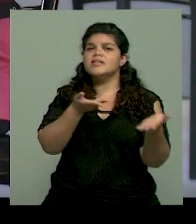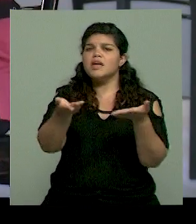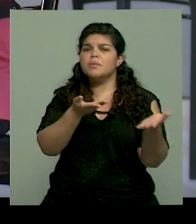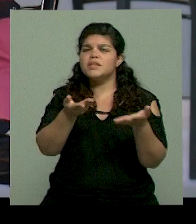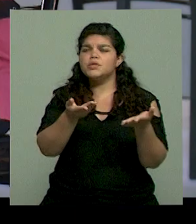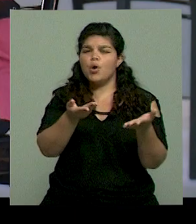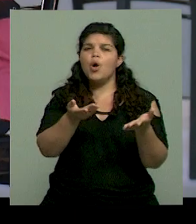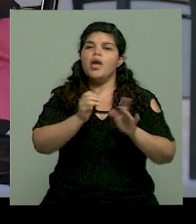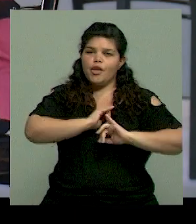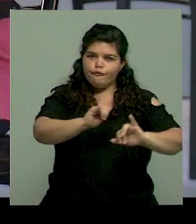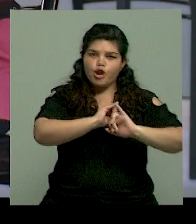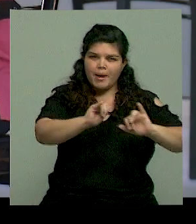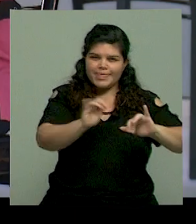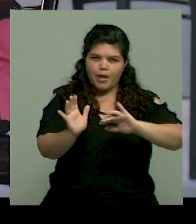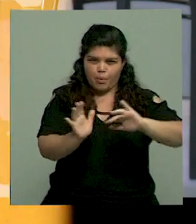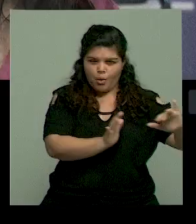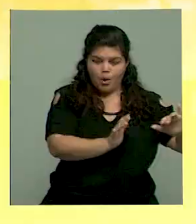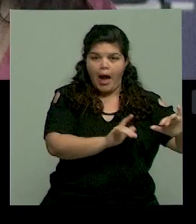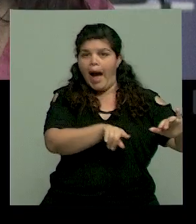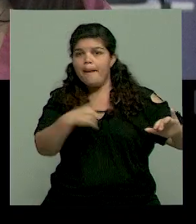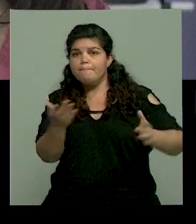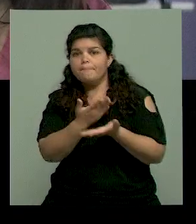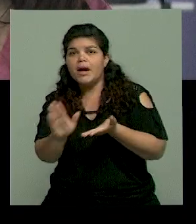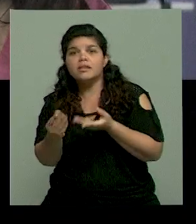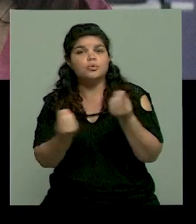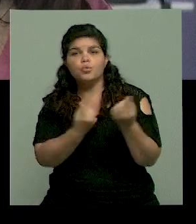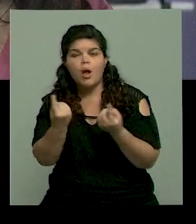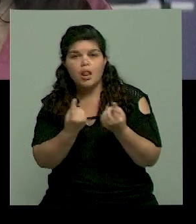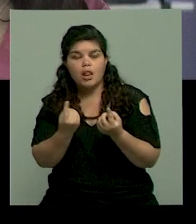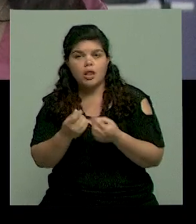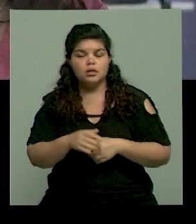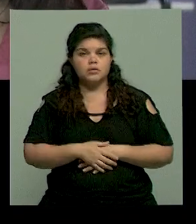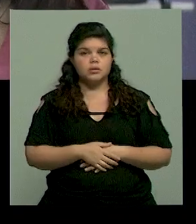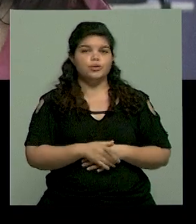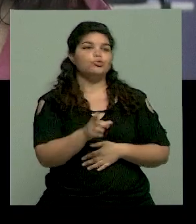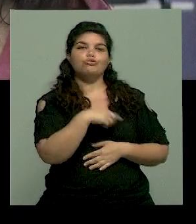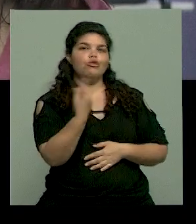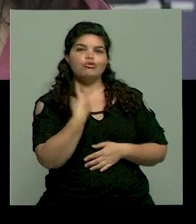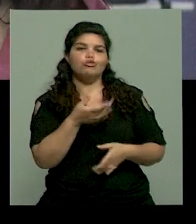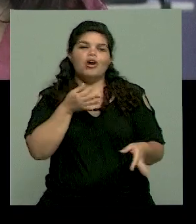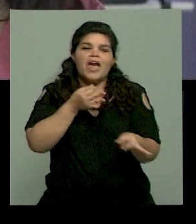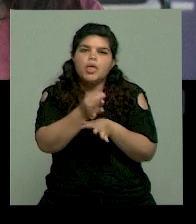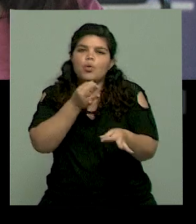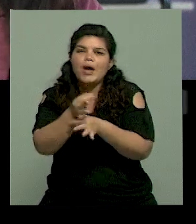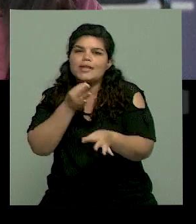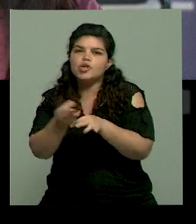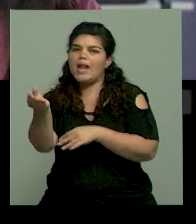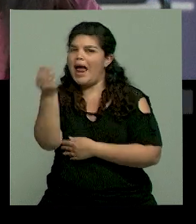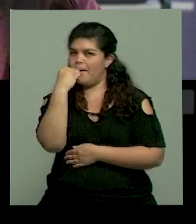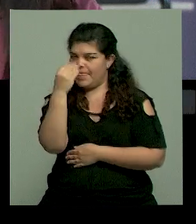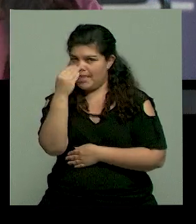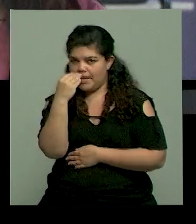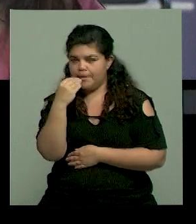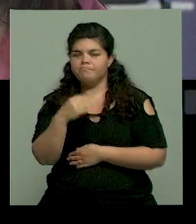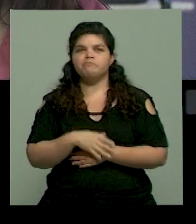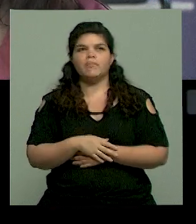del informativo? Nosotros, yo desde el área de nutrición hacemos especialmente educación alimentaria. Si hay alguna situación